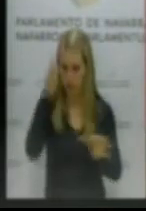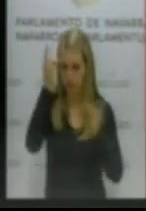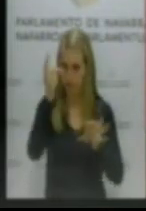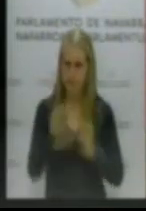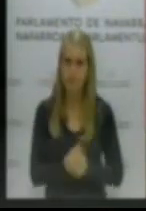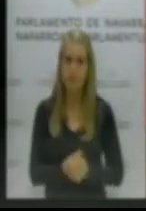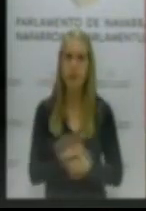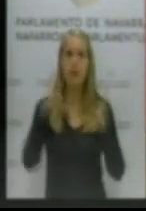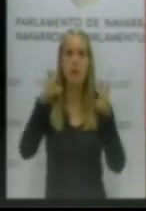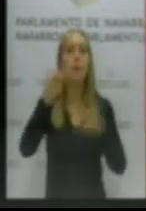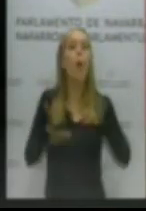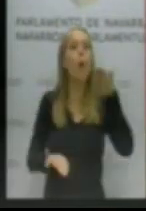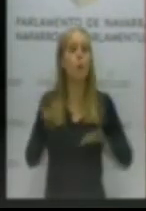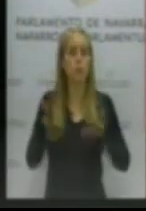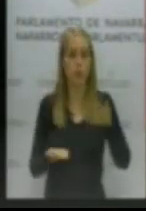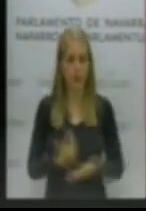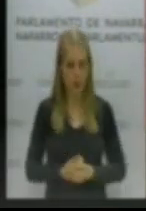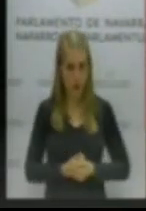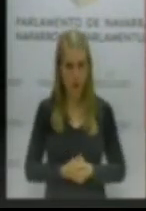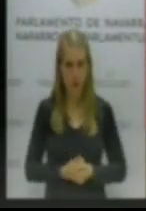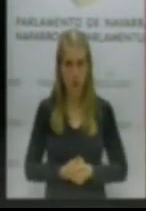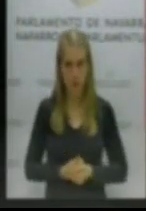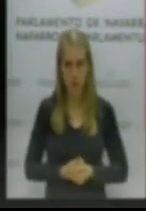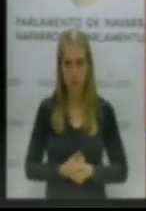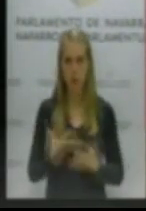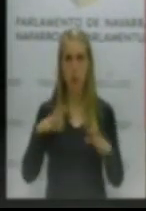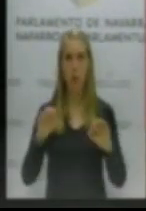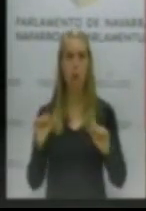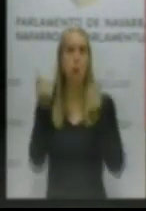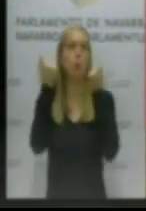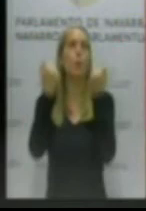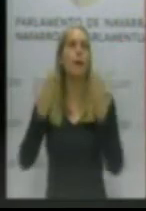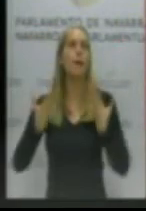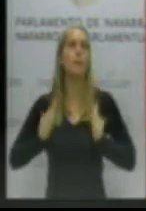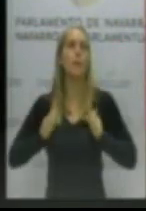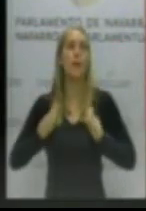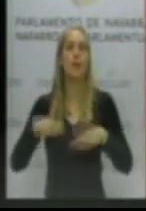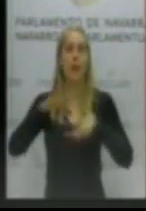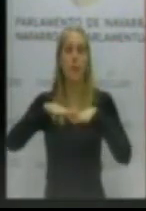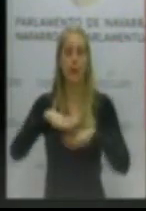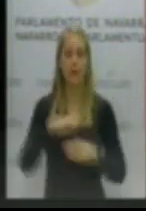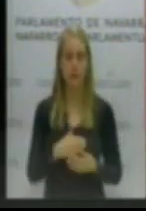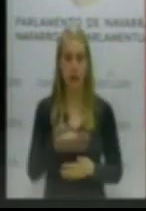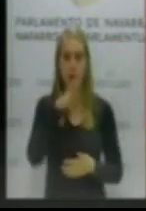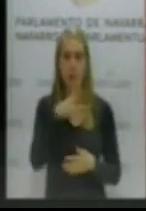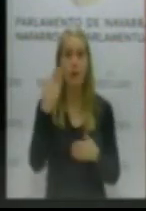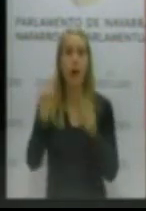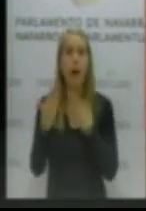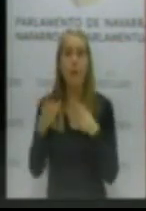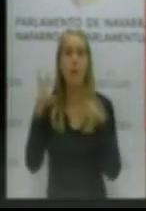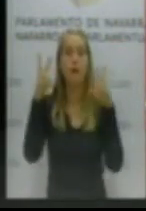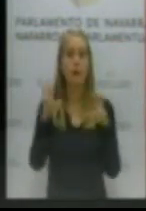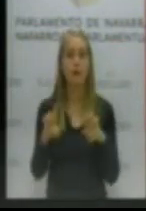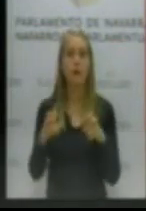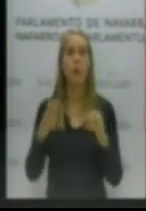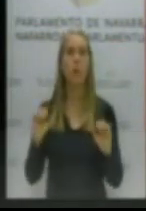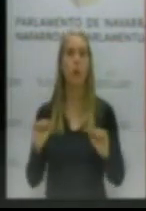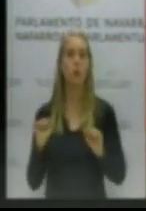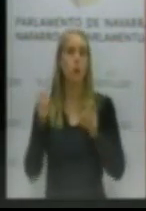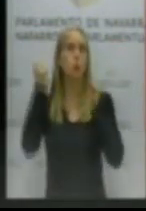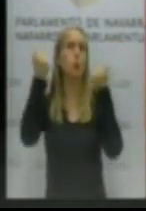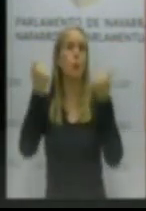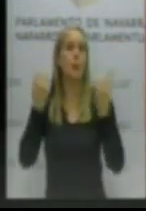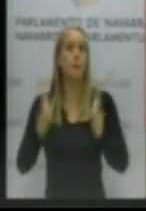trata de una cuestión de justicia. De supervivencia mínima. Porque de lo que estamos hablando es de pura supervivencia.